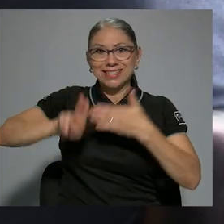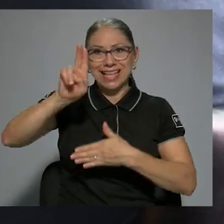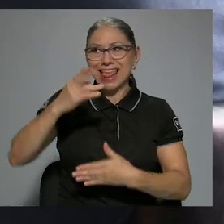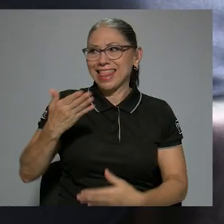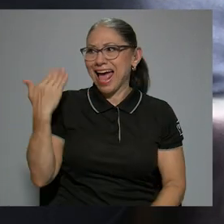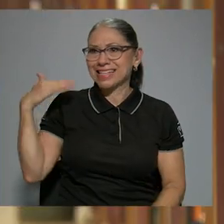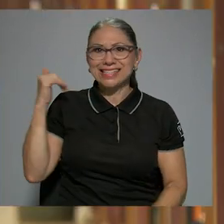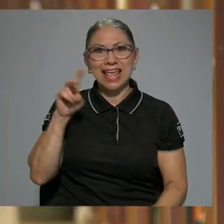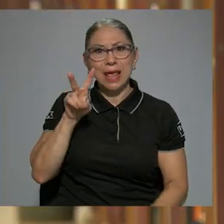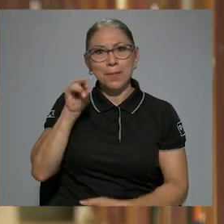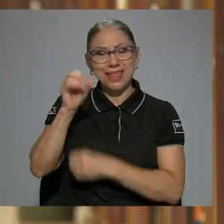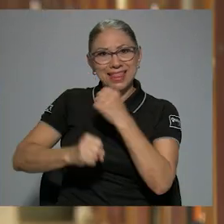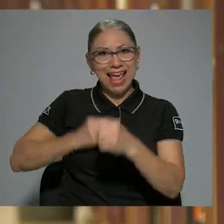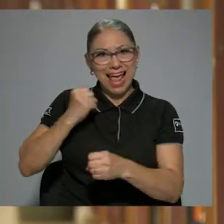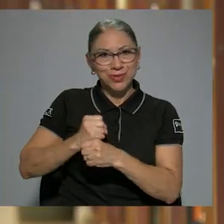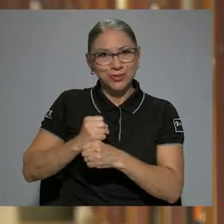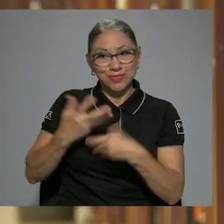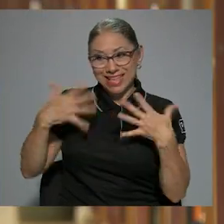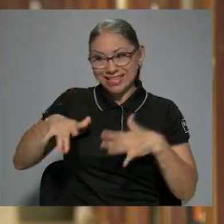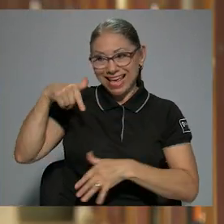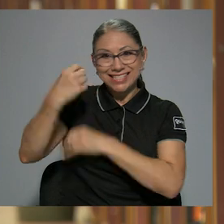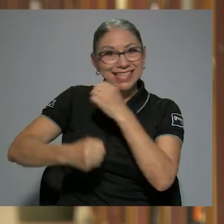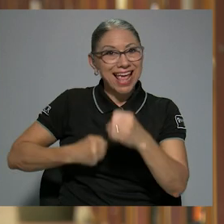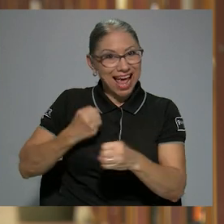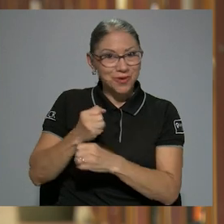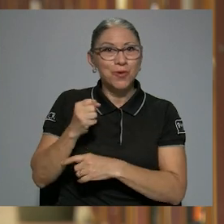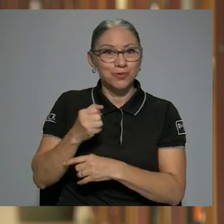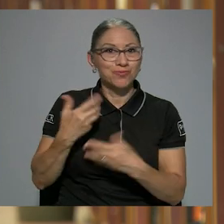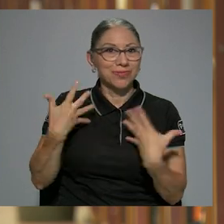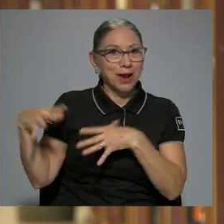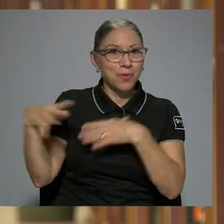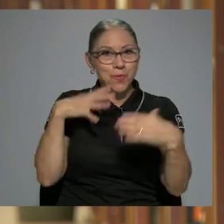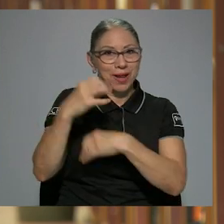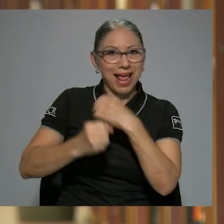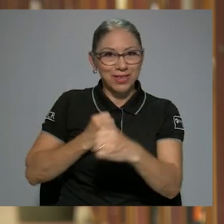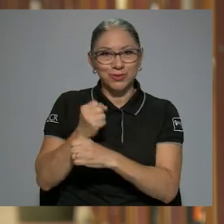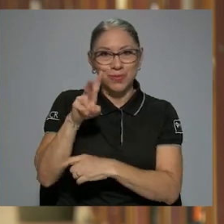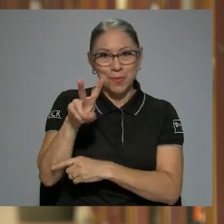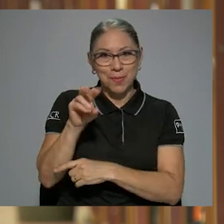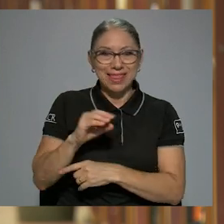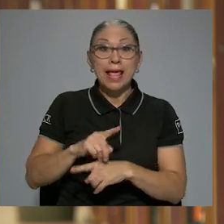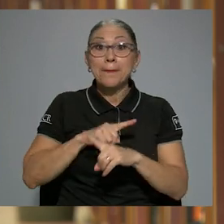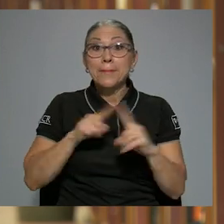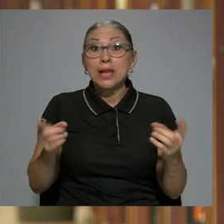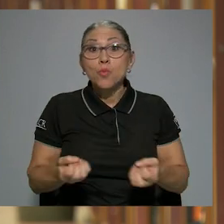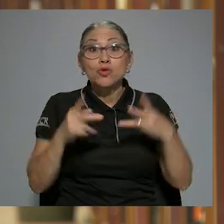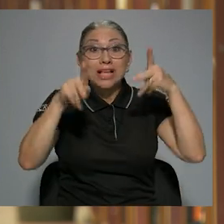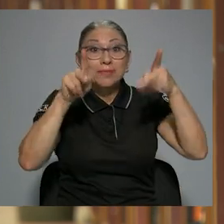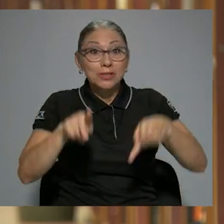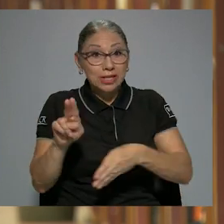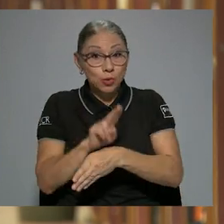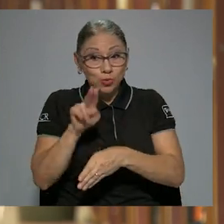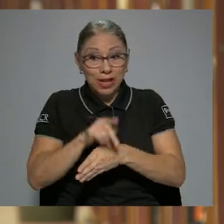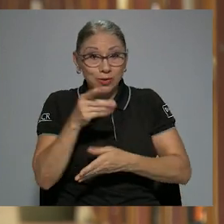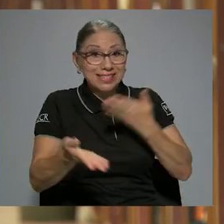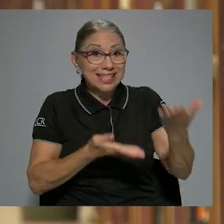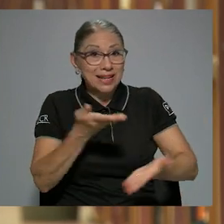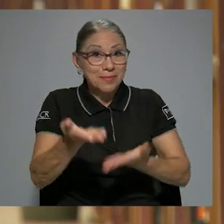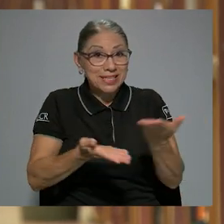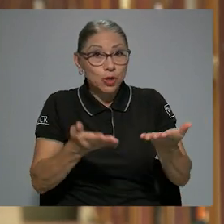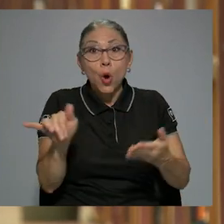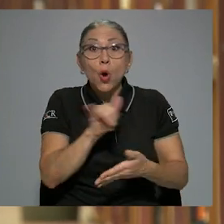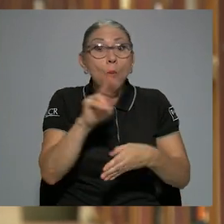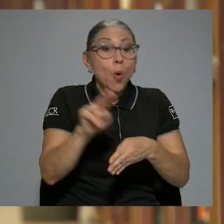Nació aquí en la universidad desde hace 20 años, que cumple este año el servicio, pero muchos usuarios que